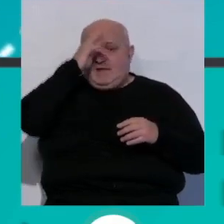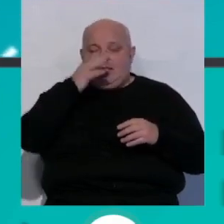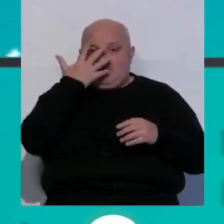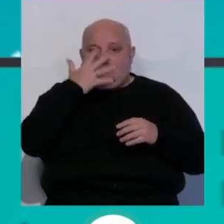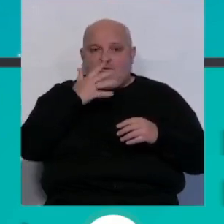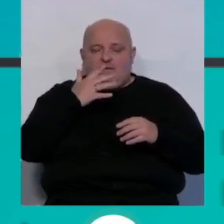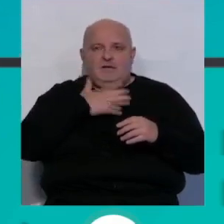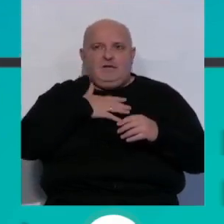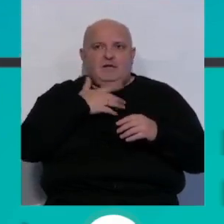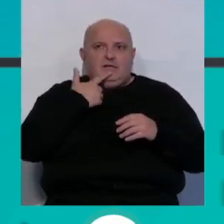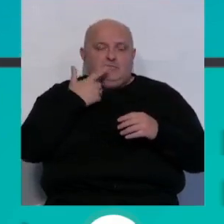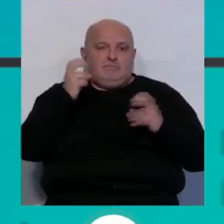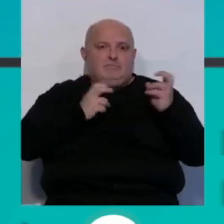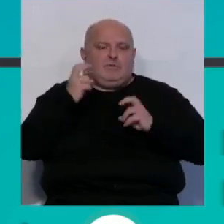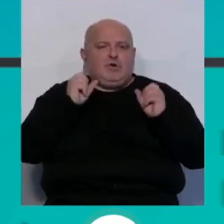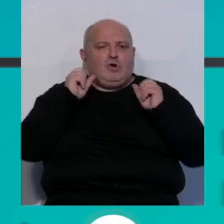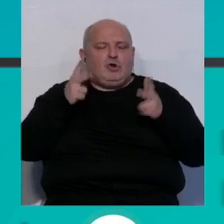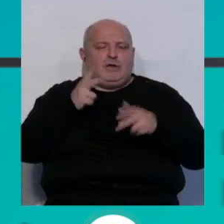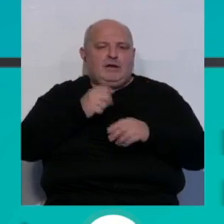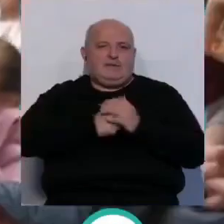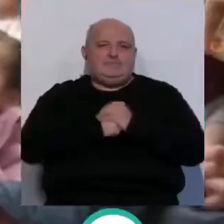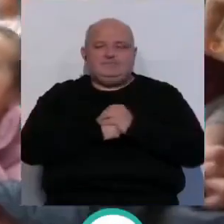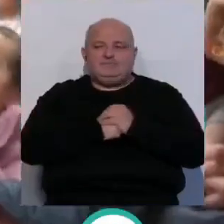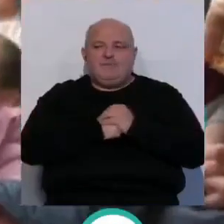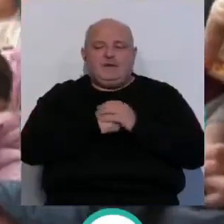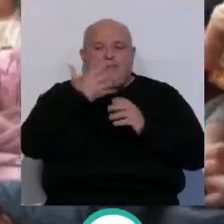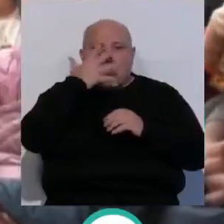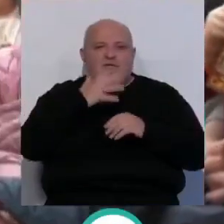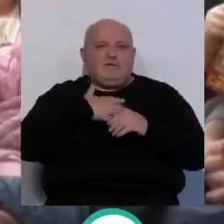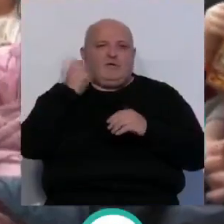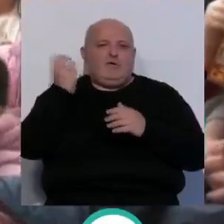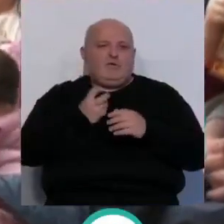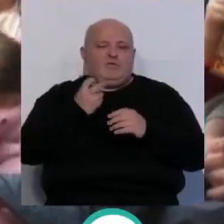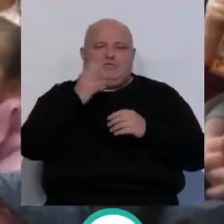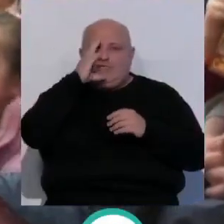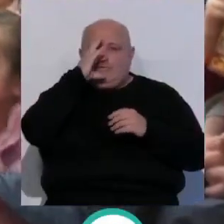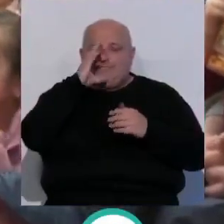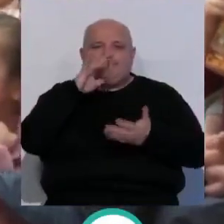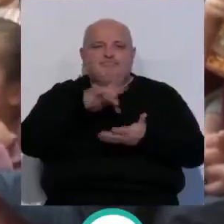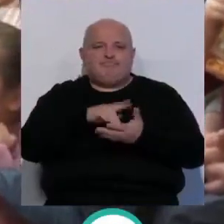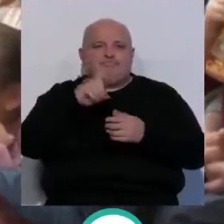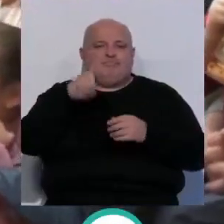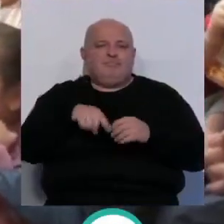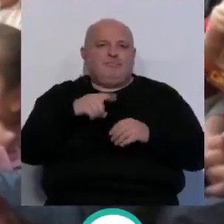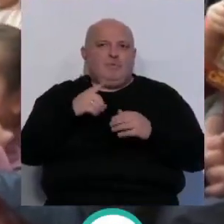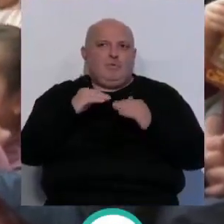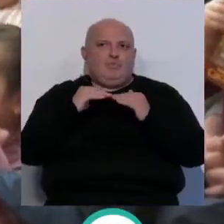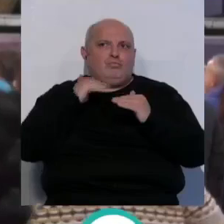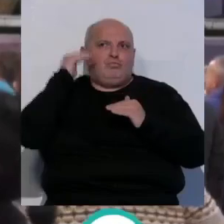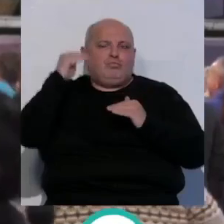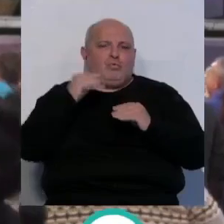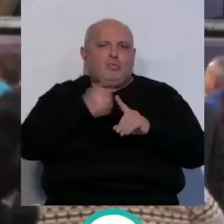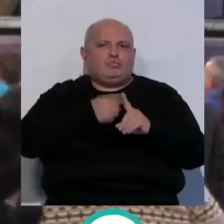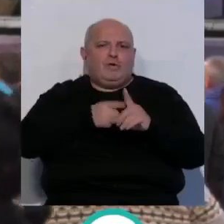las previsiones de la ocupación hotelera. El carnaval ha regresado a febrero y con él han regresado los altos datos de